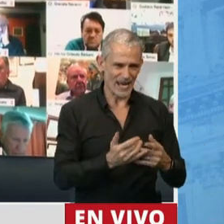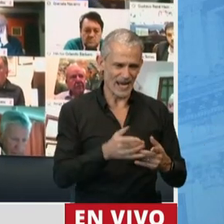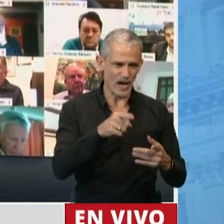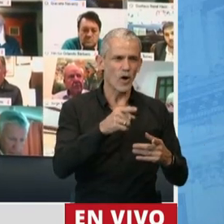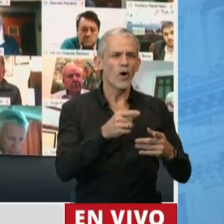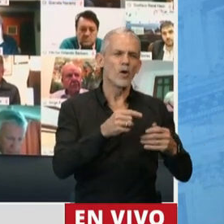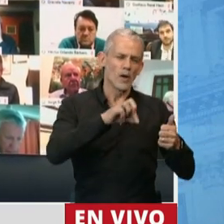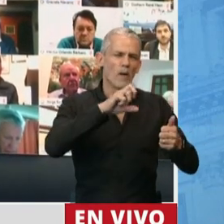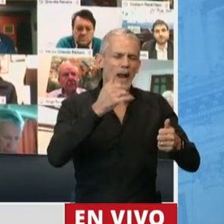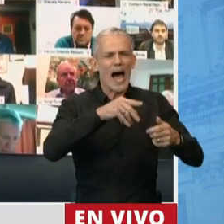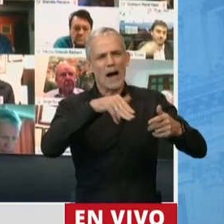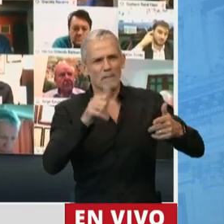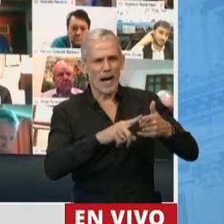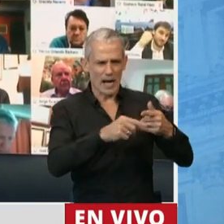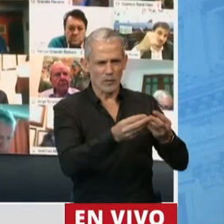argentina, el uso del plasma.